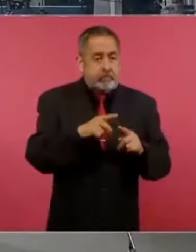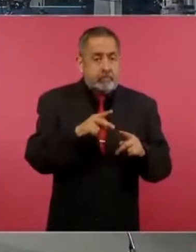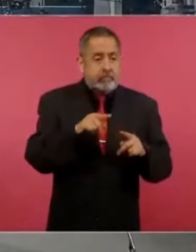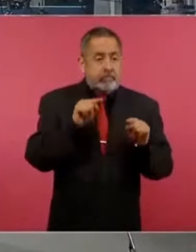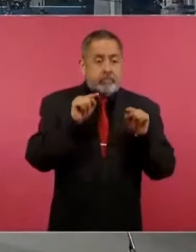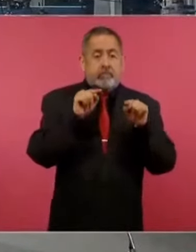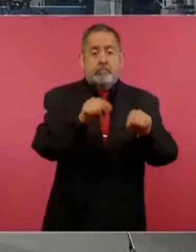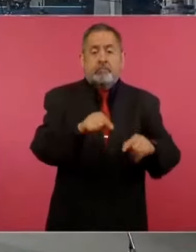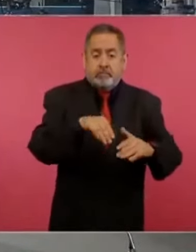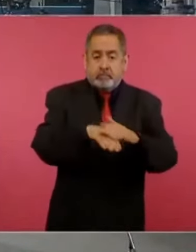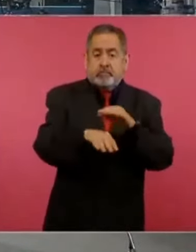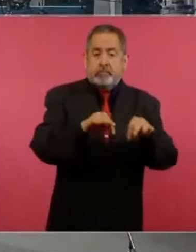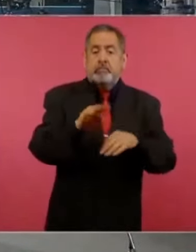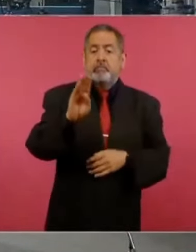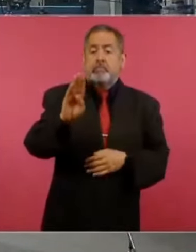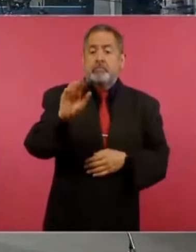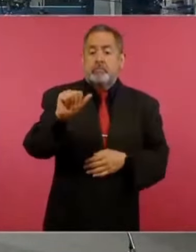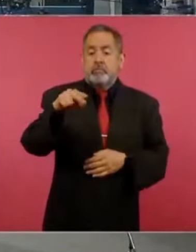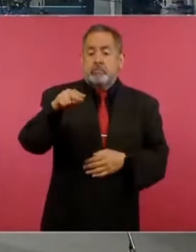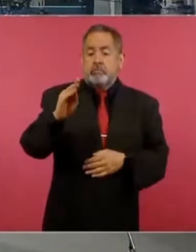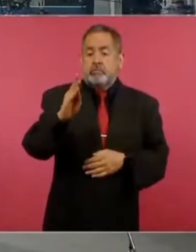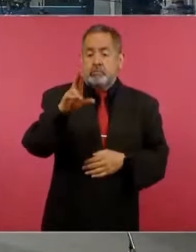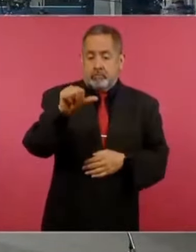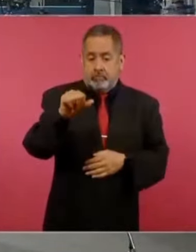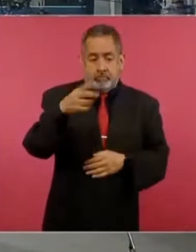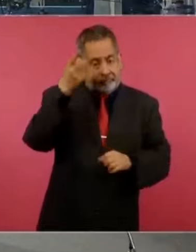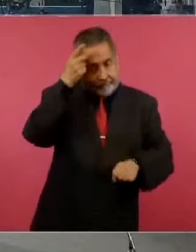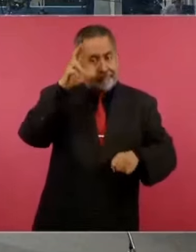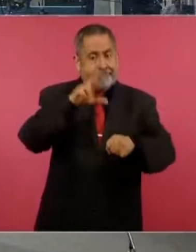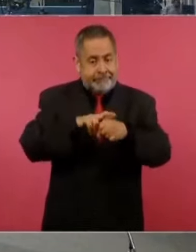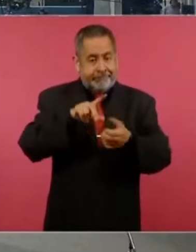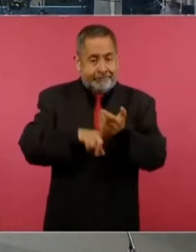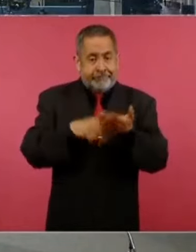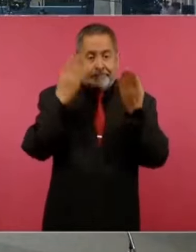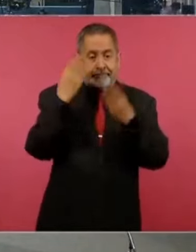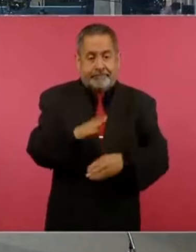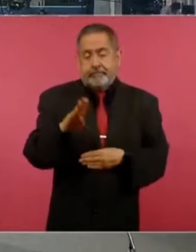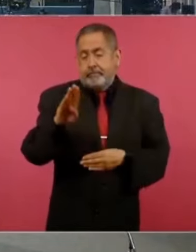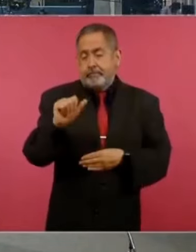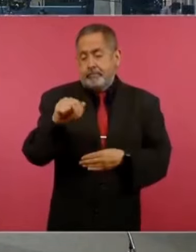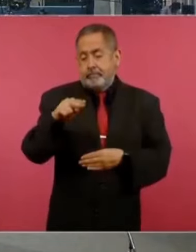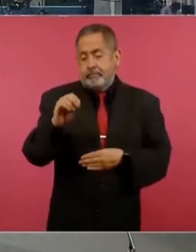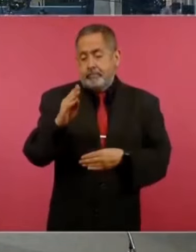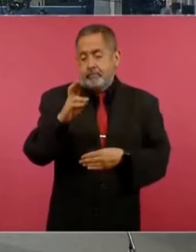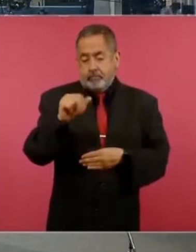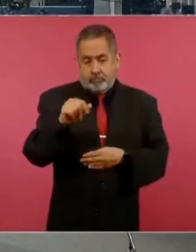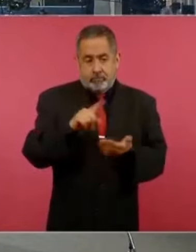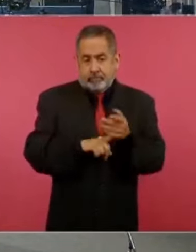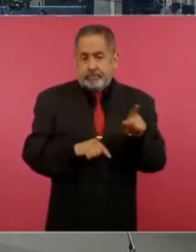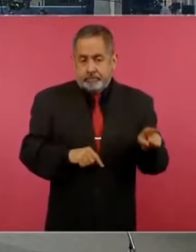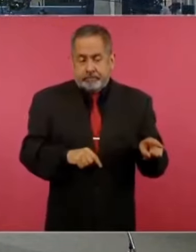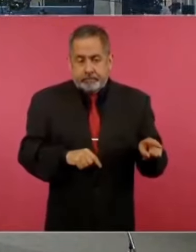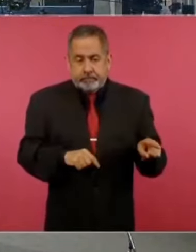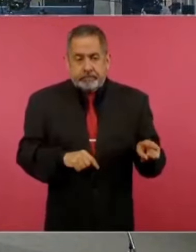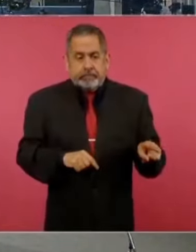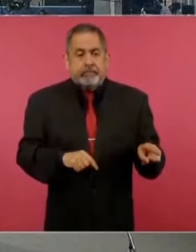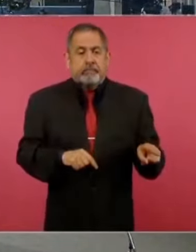de director de Banobras y tenían permitido